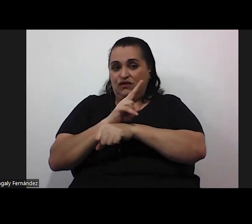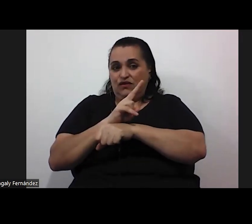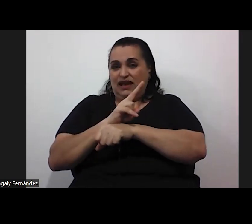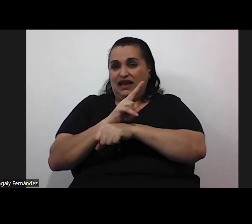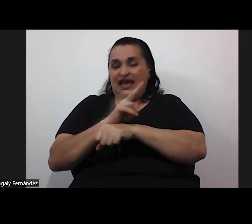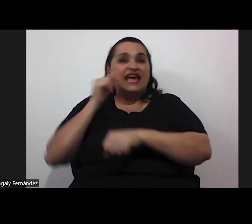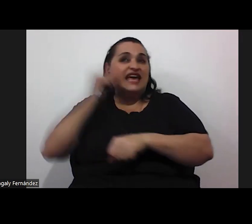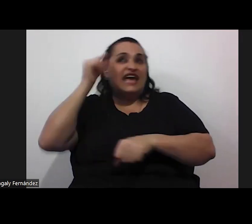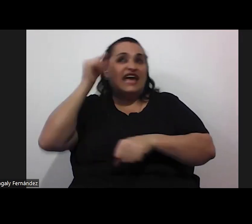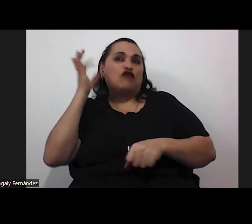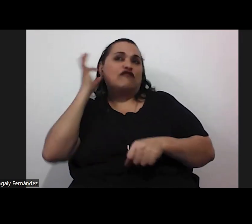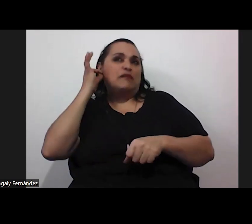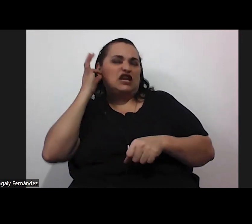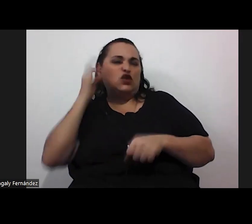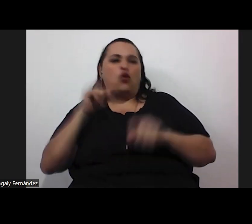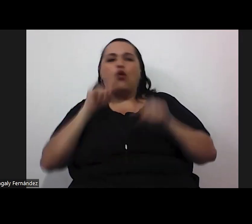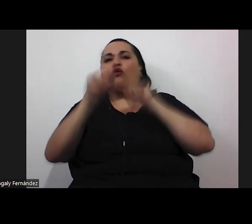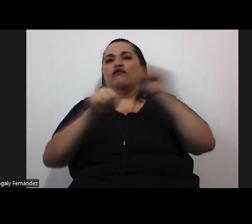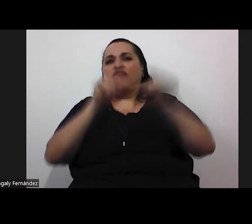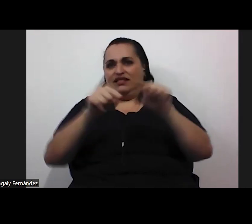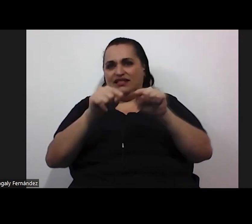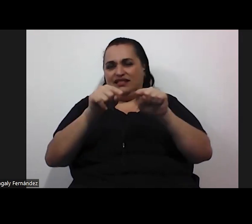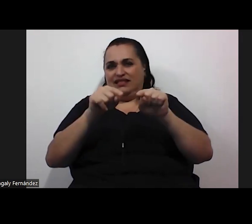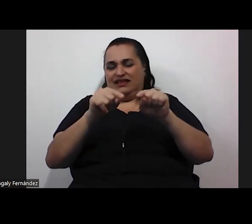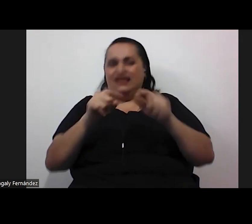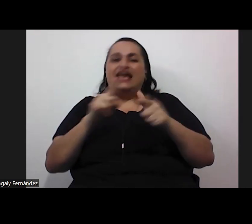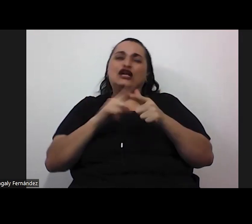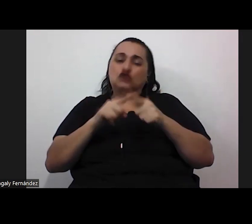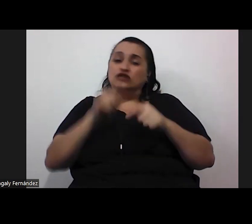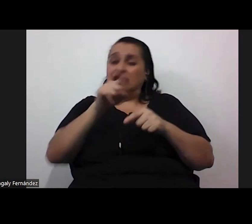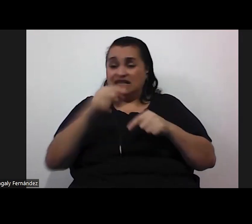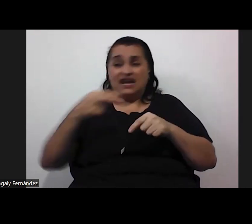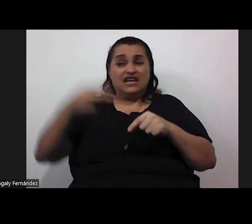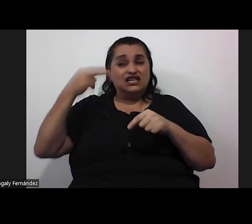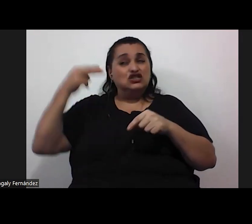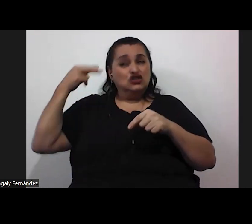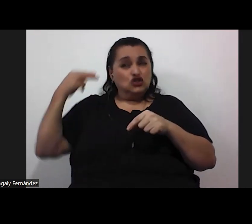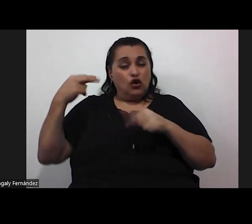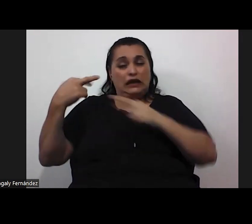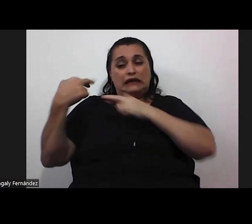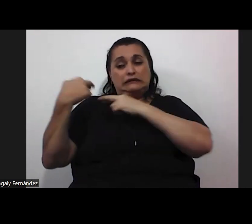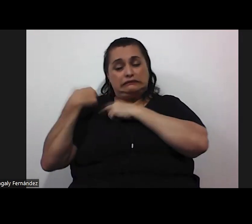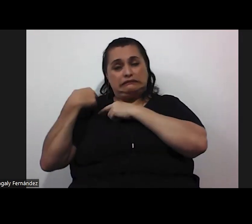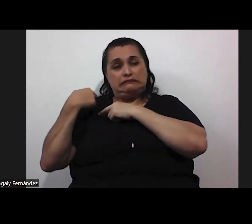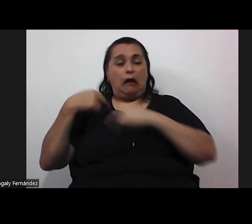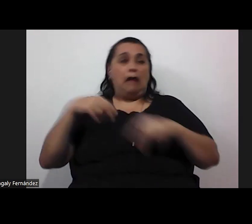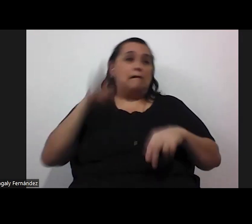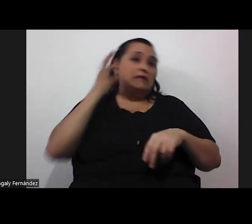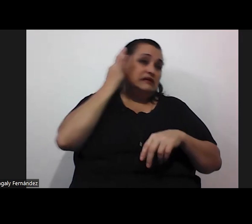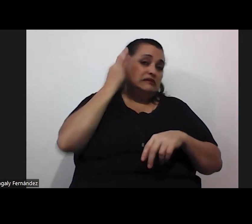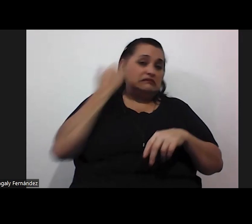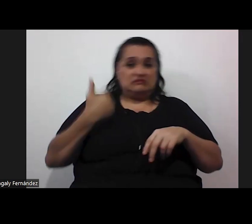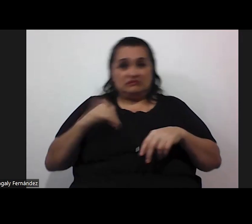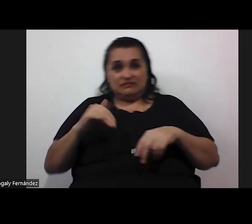femenino para ofender aún con mucha más razón entonces esta historia de cargar sobre lo masculino y lo femenino también